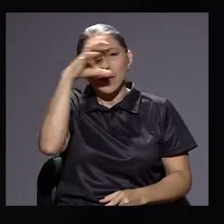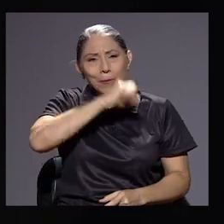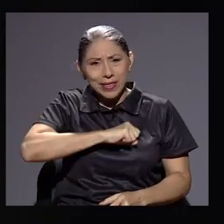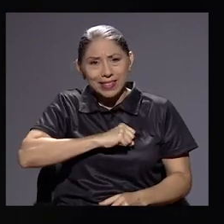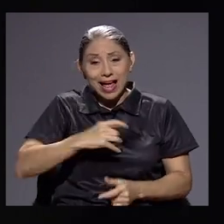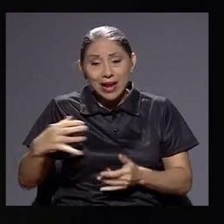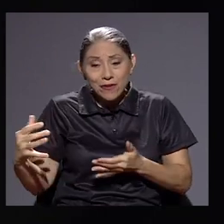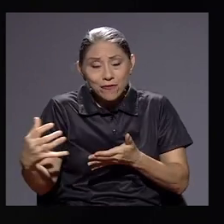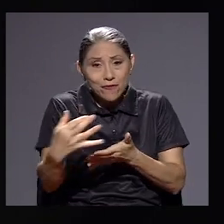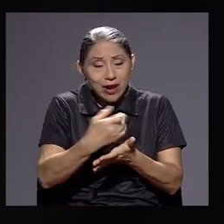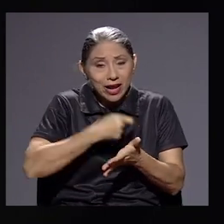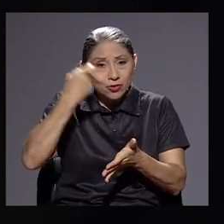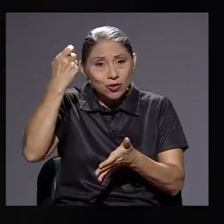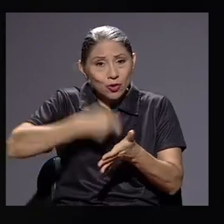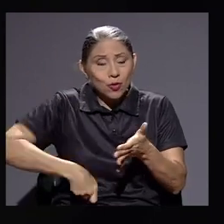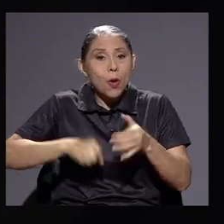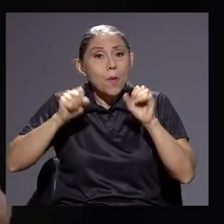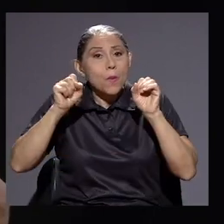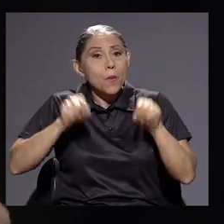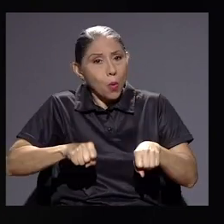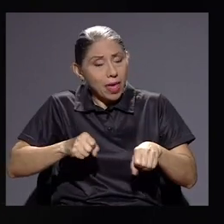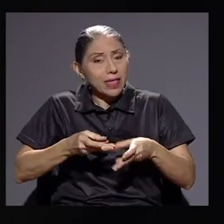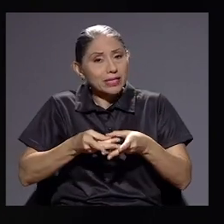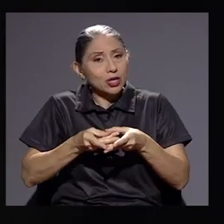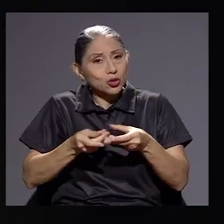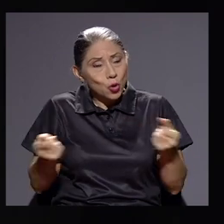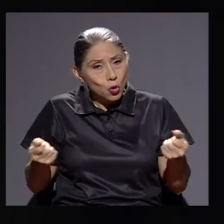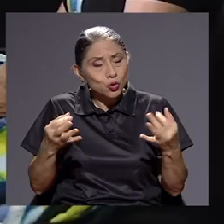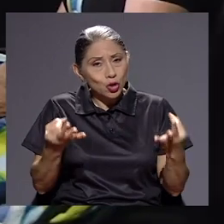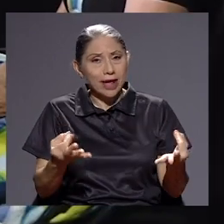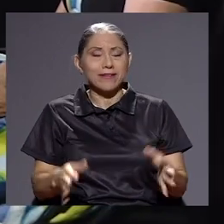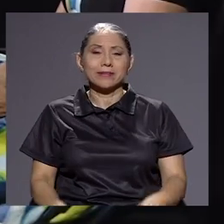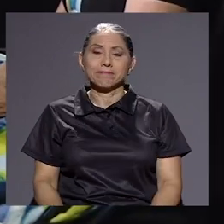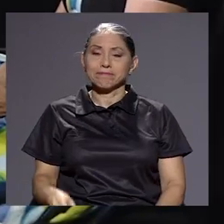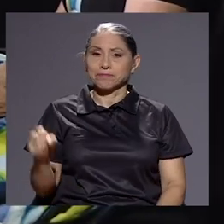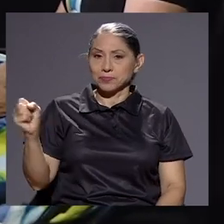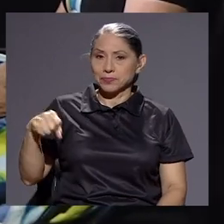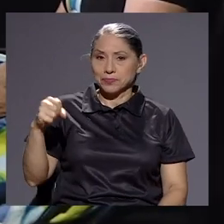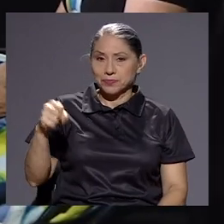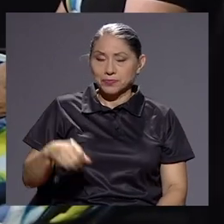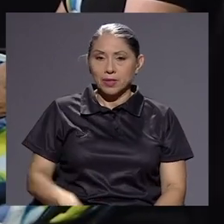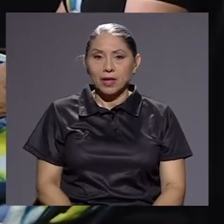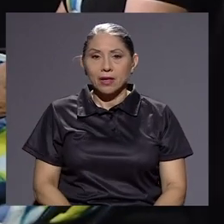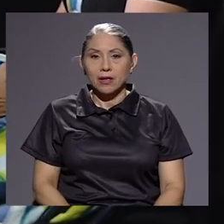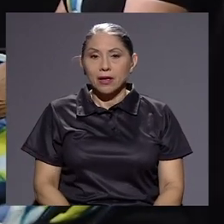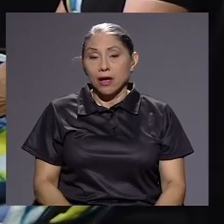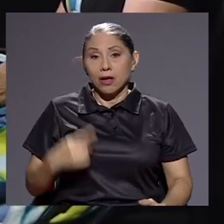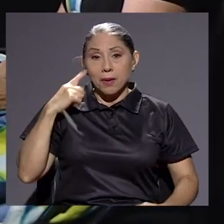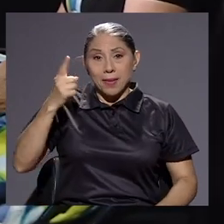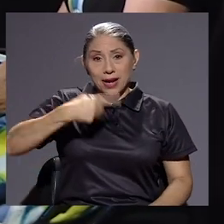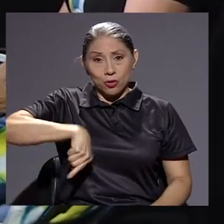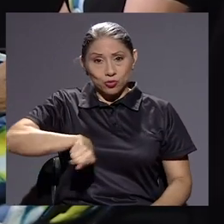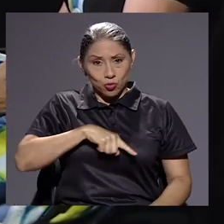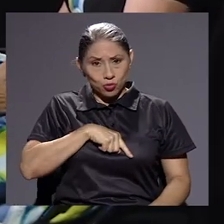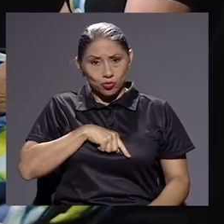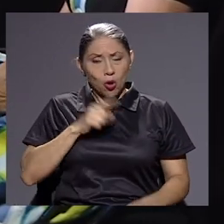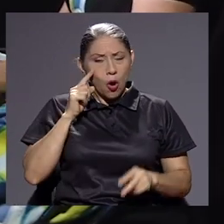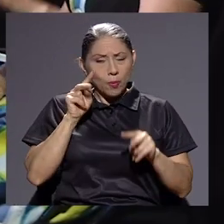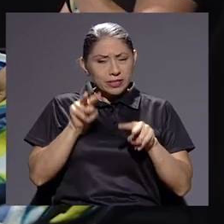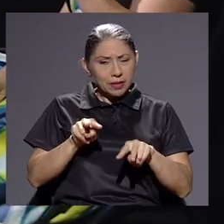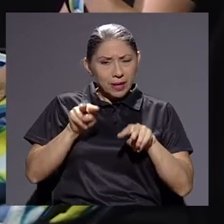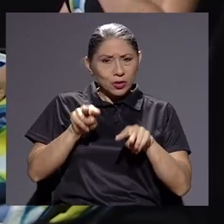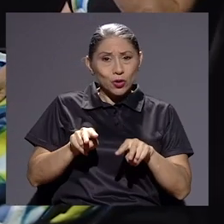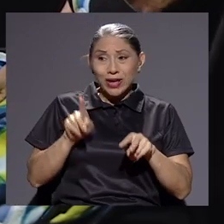fácilmente solucionable. Ahora bien, para nosotros como observatorio,